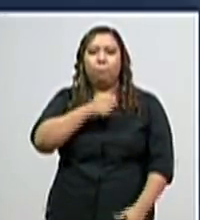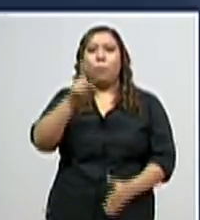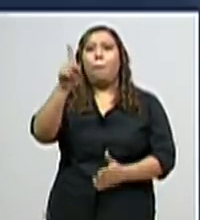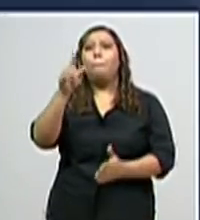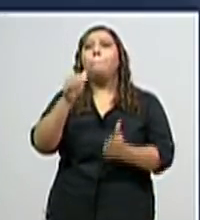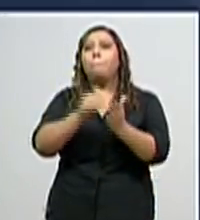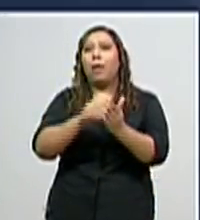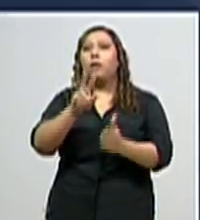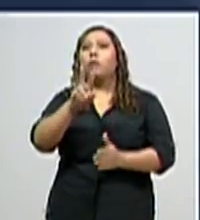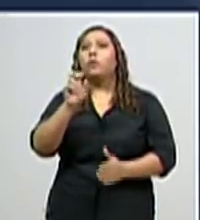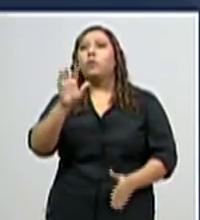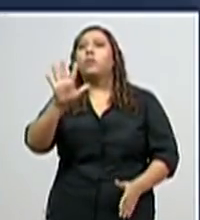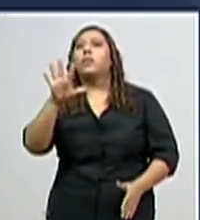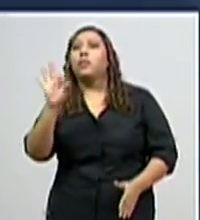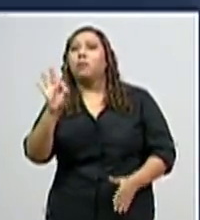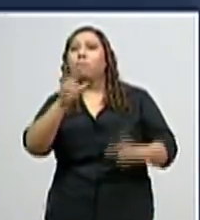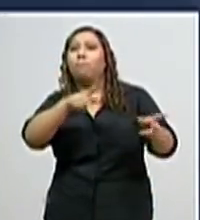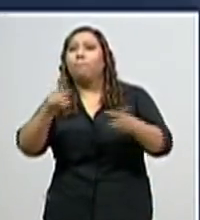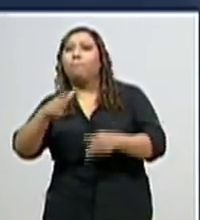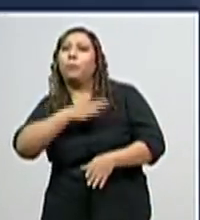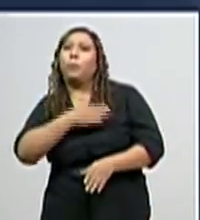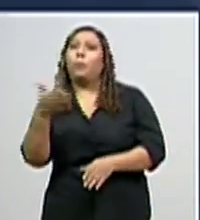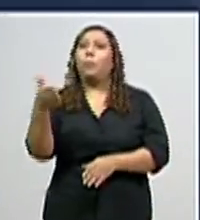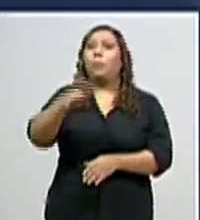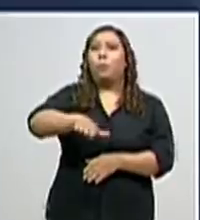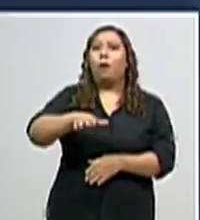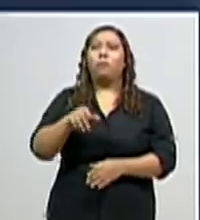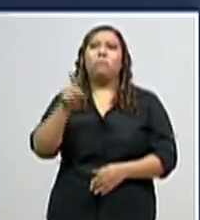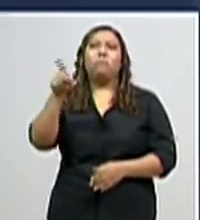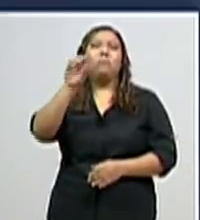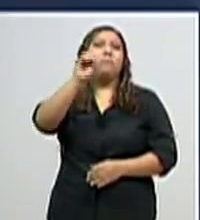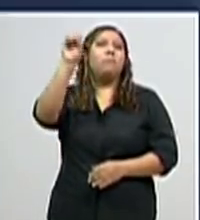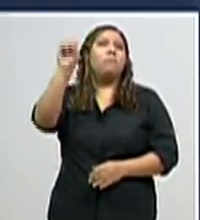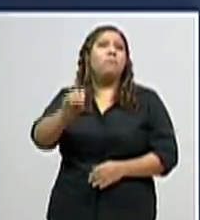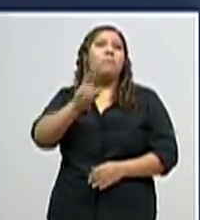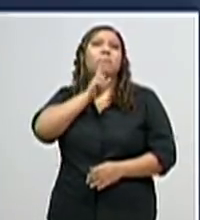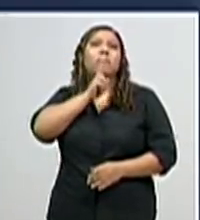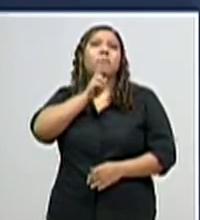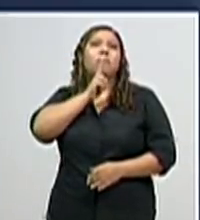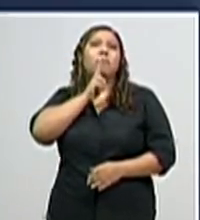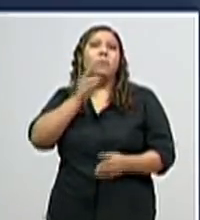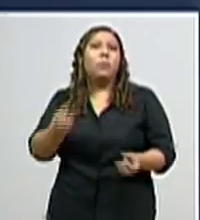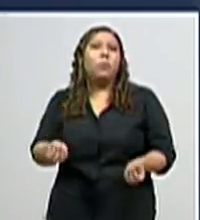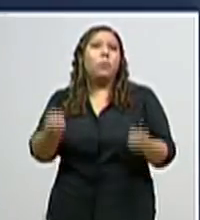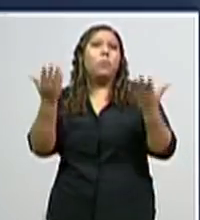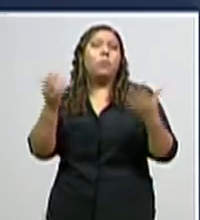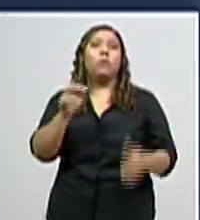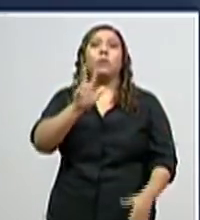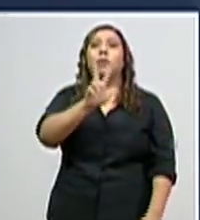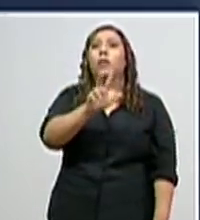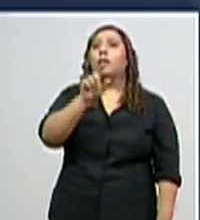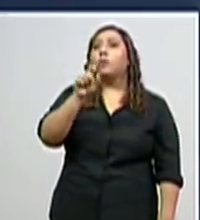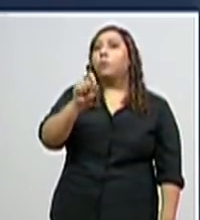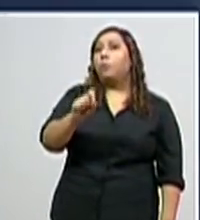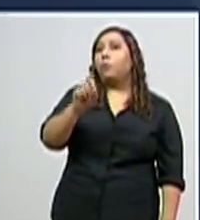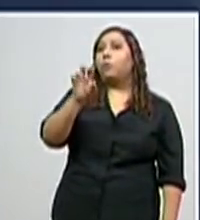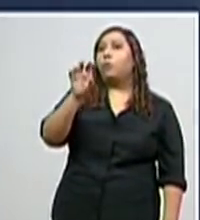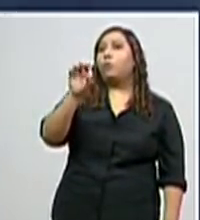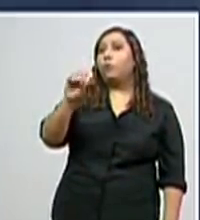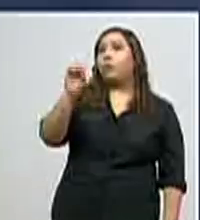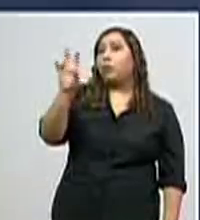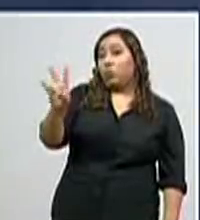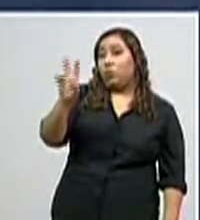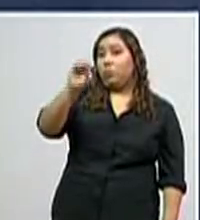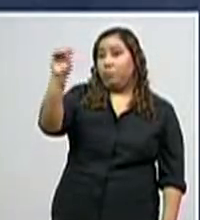,259. Esto nos da una tasa de letalidad como país de un 3.07%.